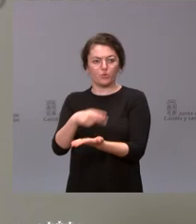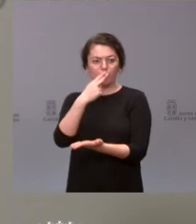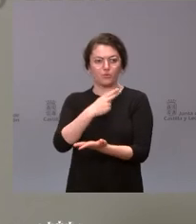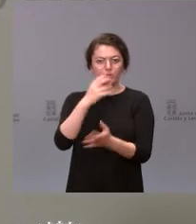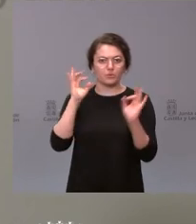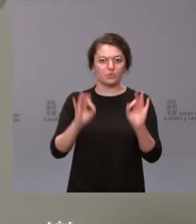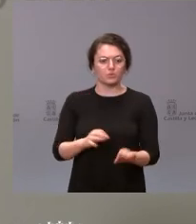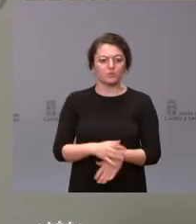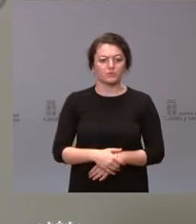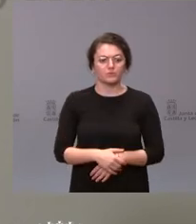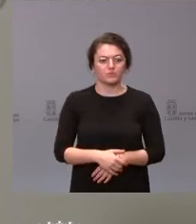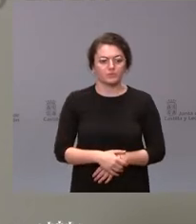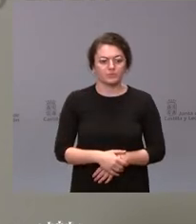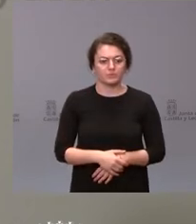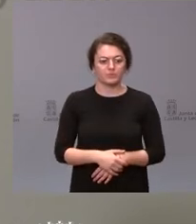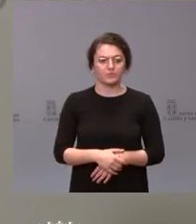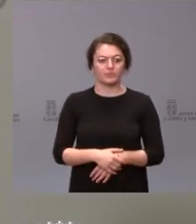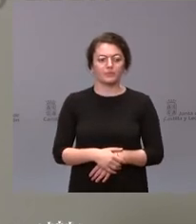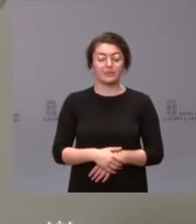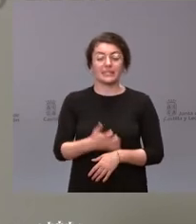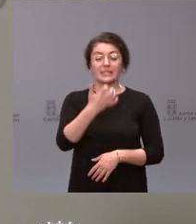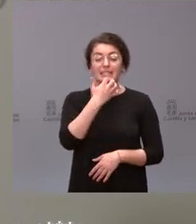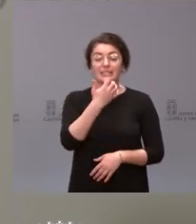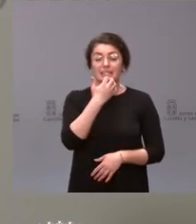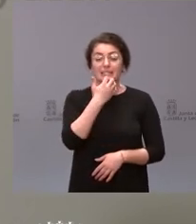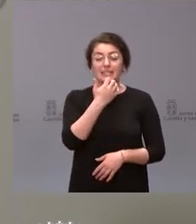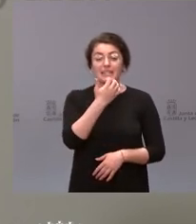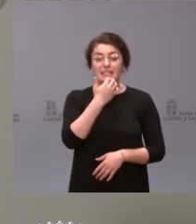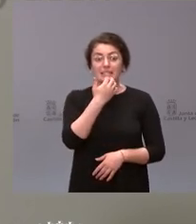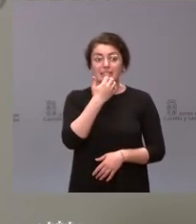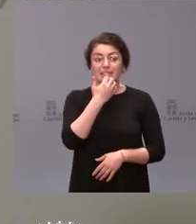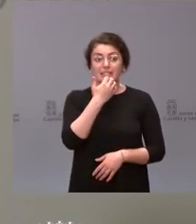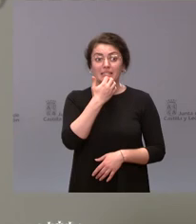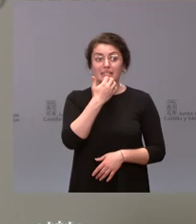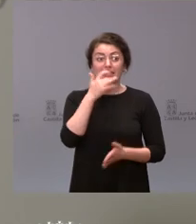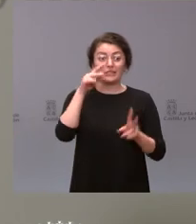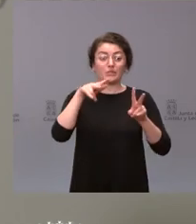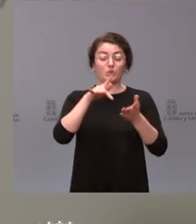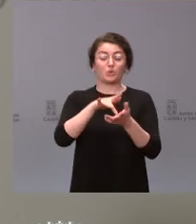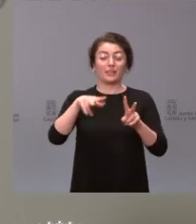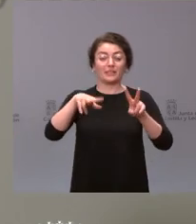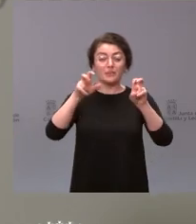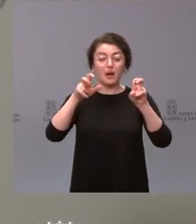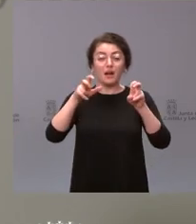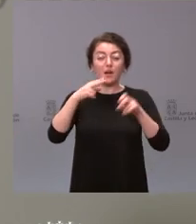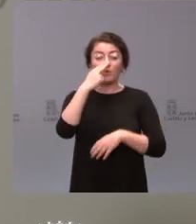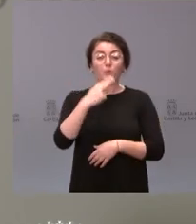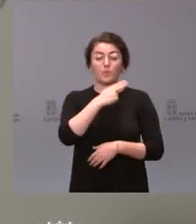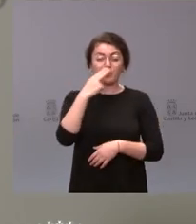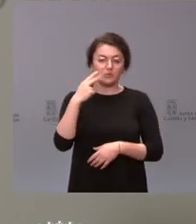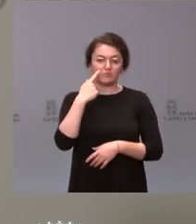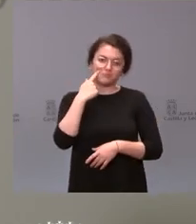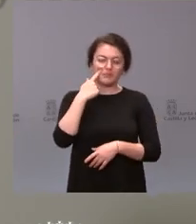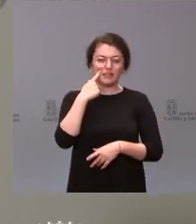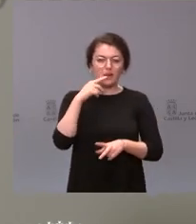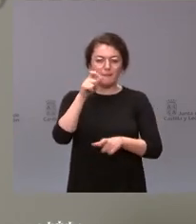del compromiso con las personas con alguna enfermedad mental no hay nada como tomar decisiones en los consejos de gobierno que beneficien a las personas con enfermedad